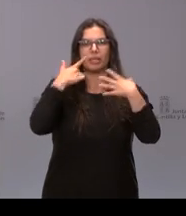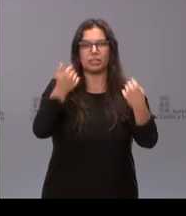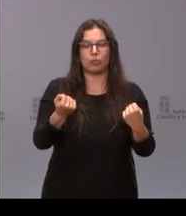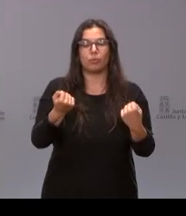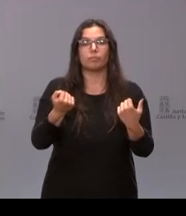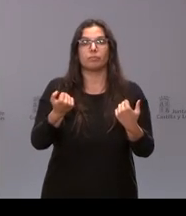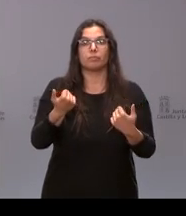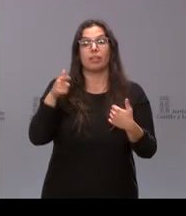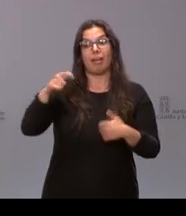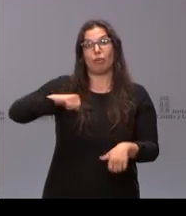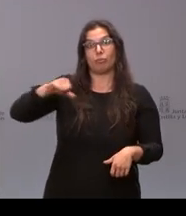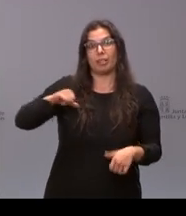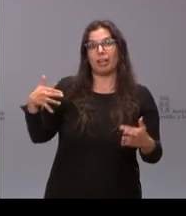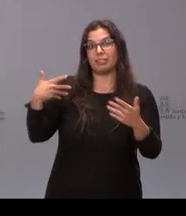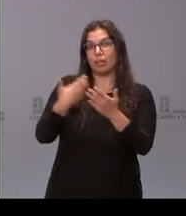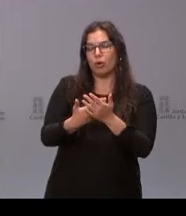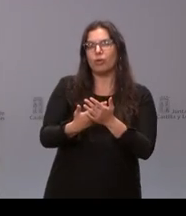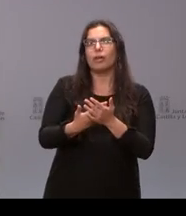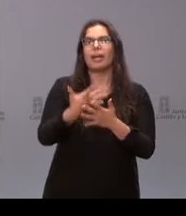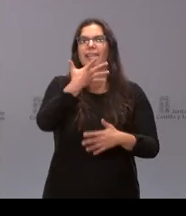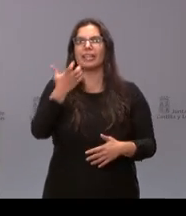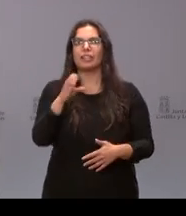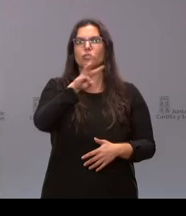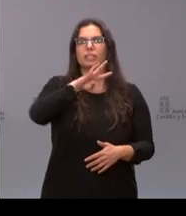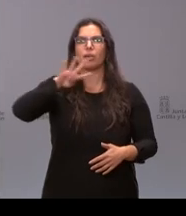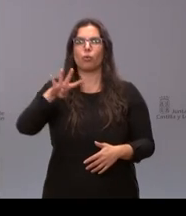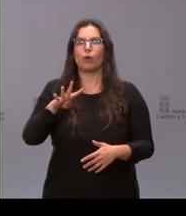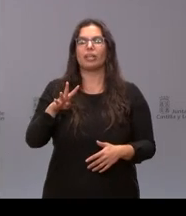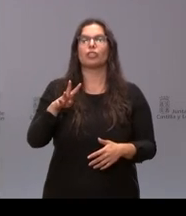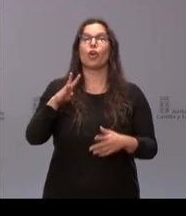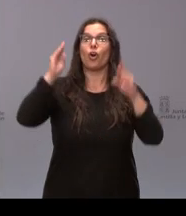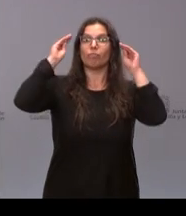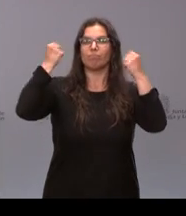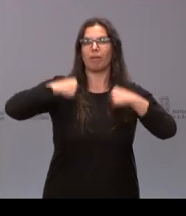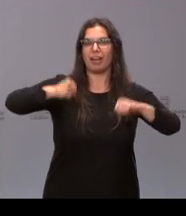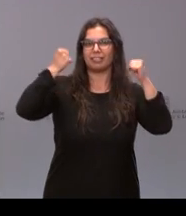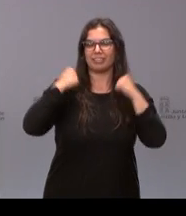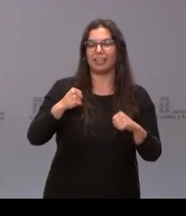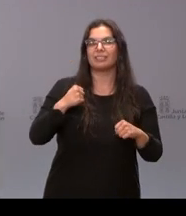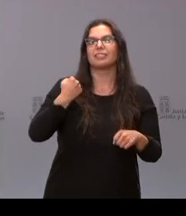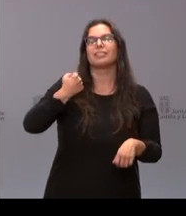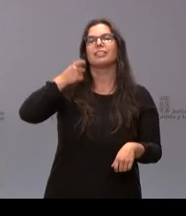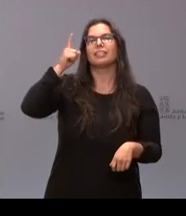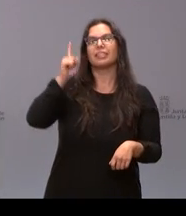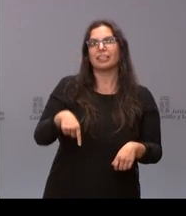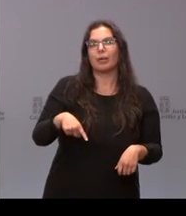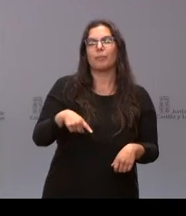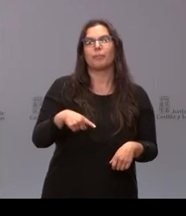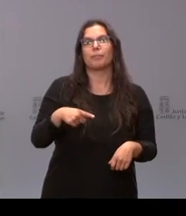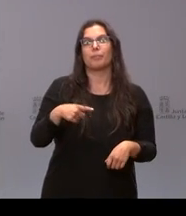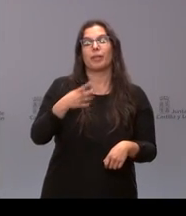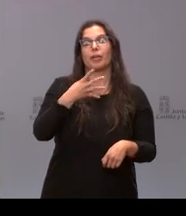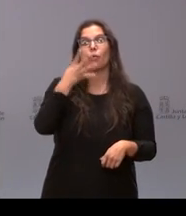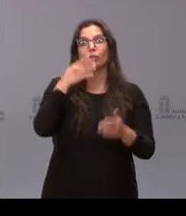Por el UBU han pasado en estos 10 años 534 residentes en formación y han tenido lugar más de 1.900 iniciativas